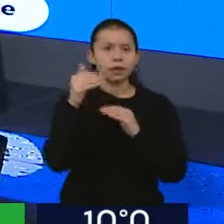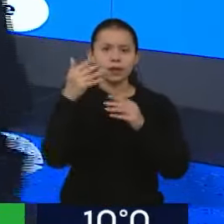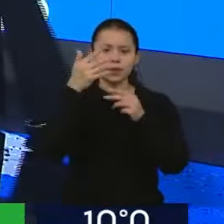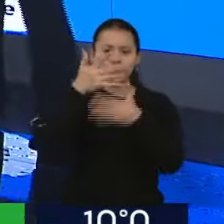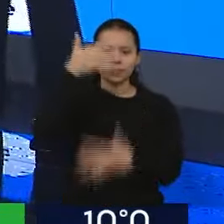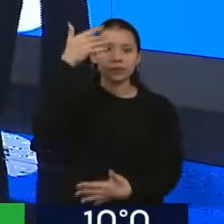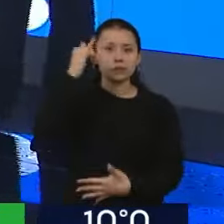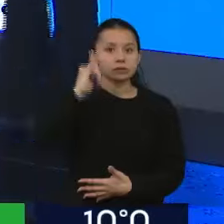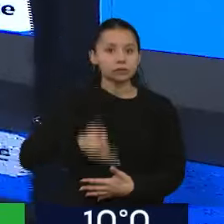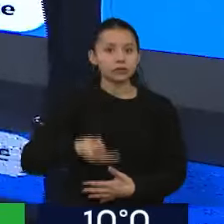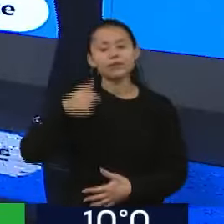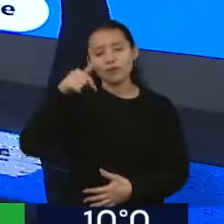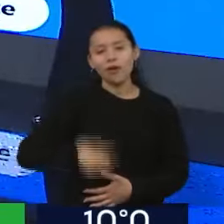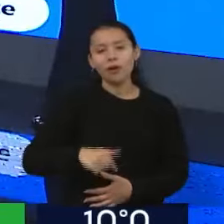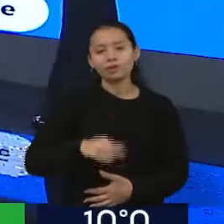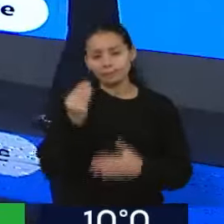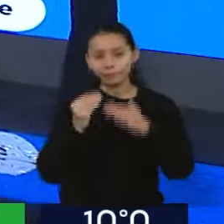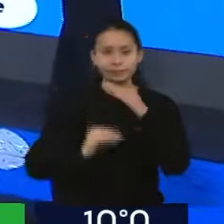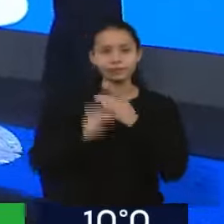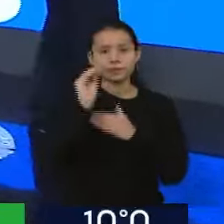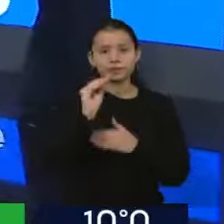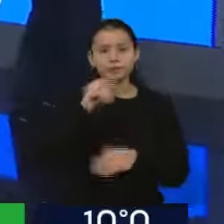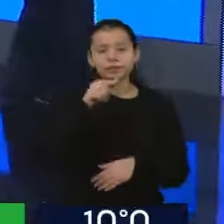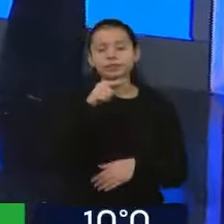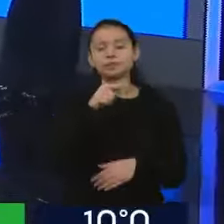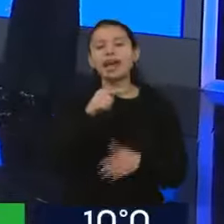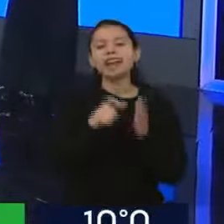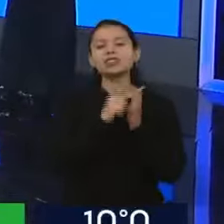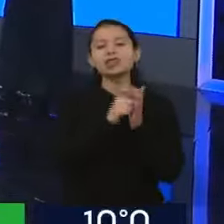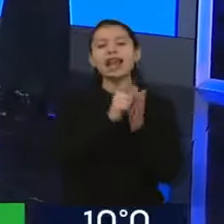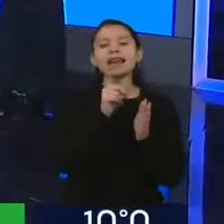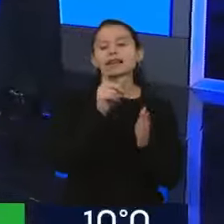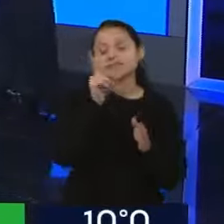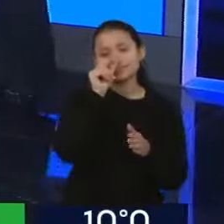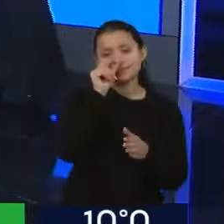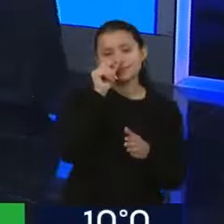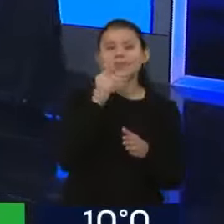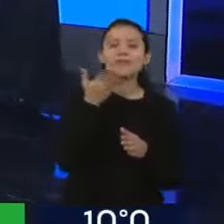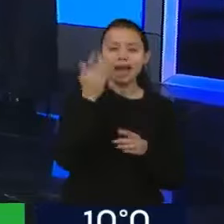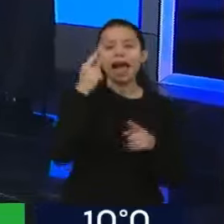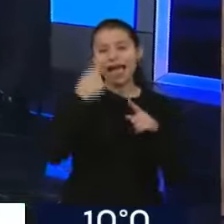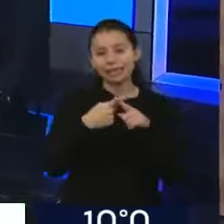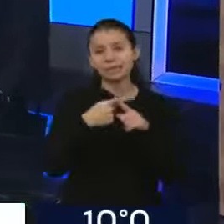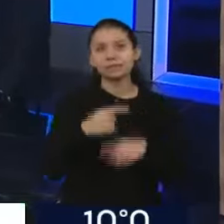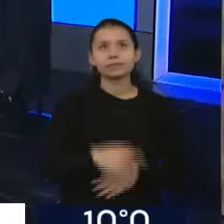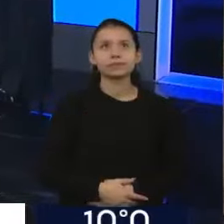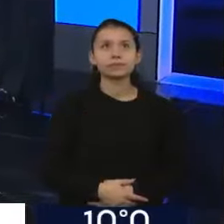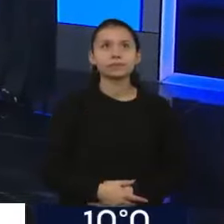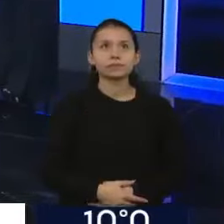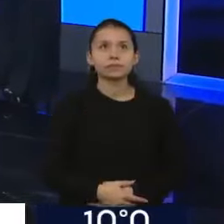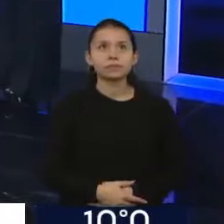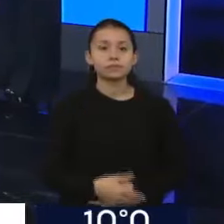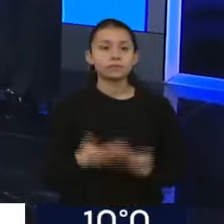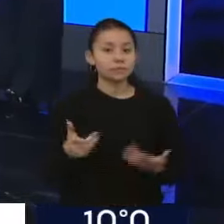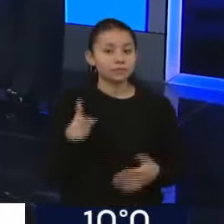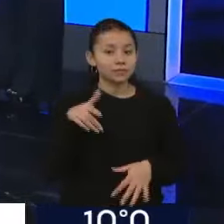en el día de la fecha publicó en la red social X, y dice, con Superávit dibujado en mi barrio le dicen trucho y